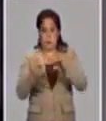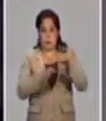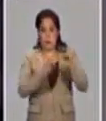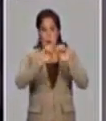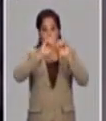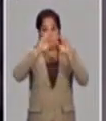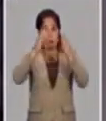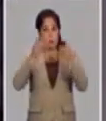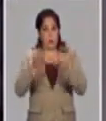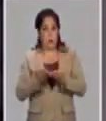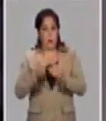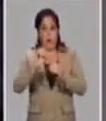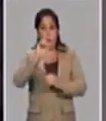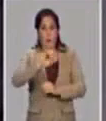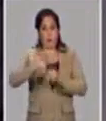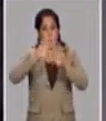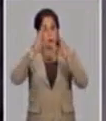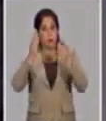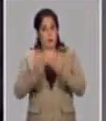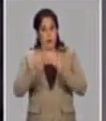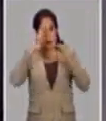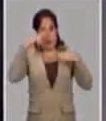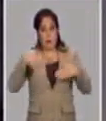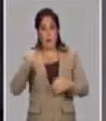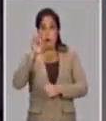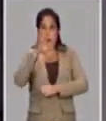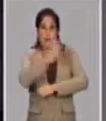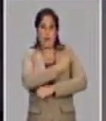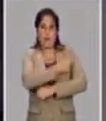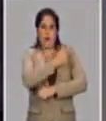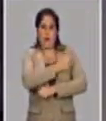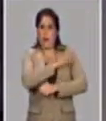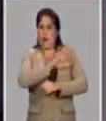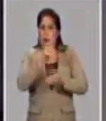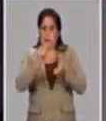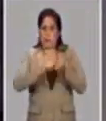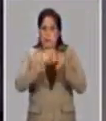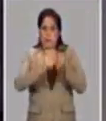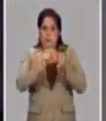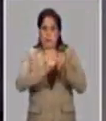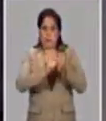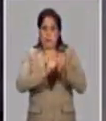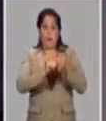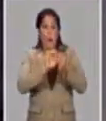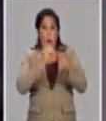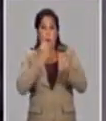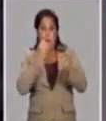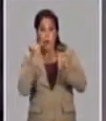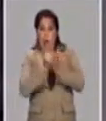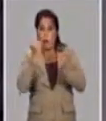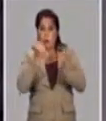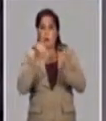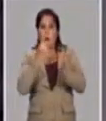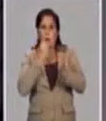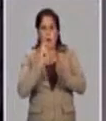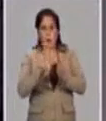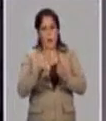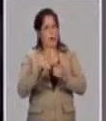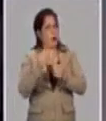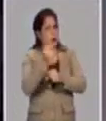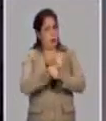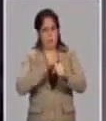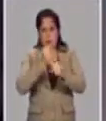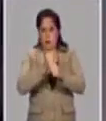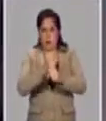según la Organización Mundial de la Salud, 15 vacunas cuentan ya con registro sanitario o autorización de uso de